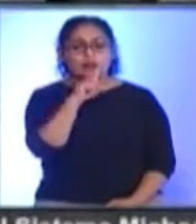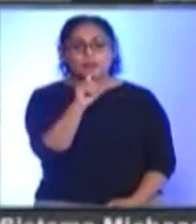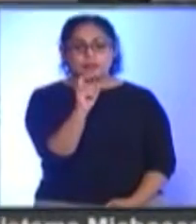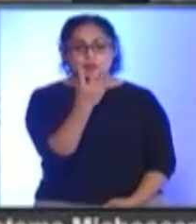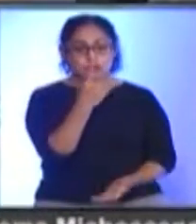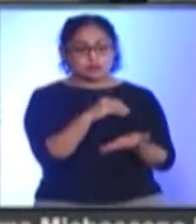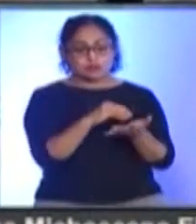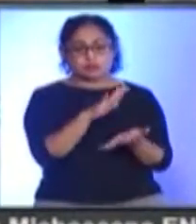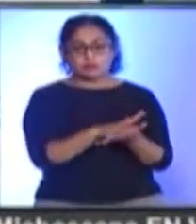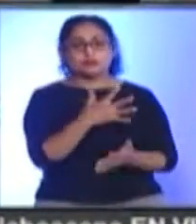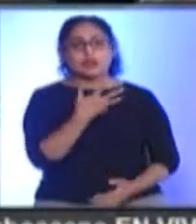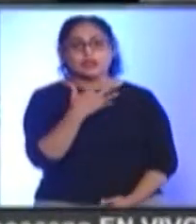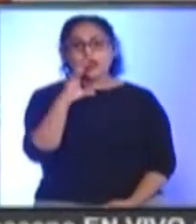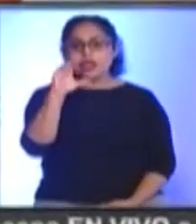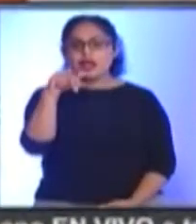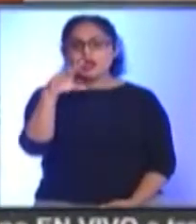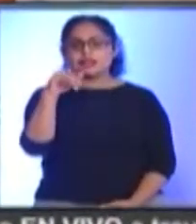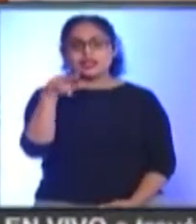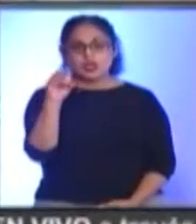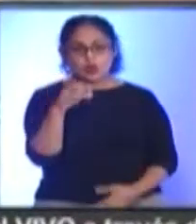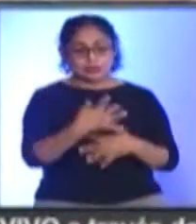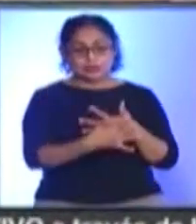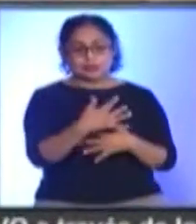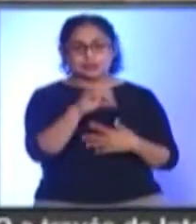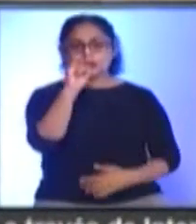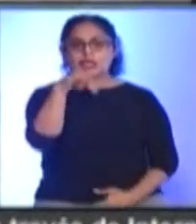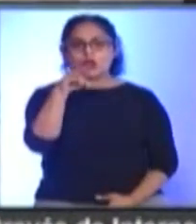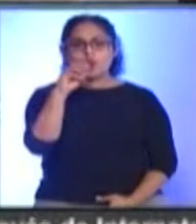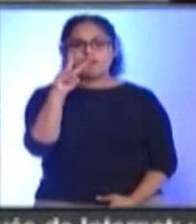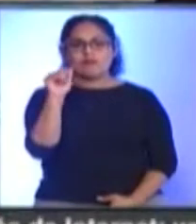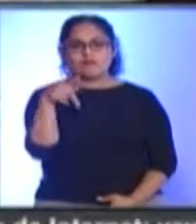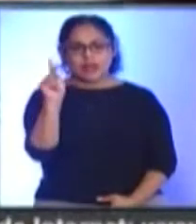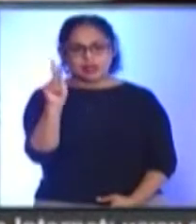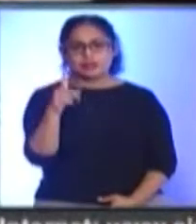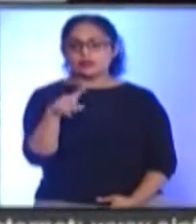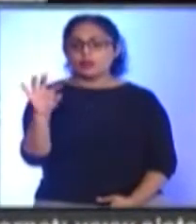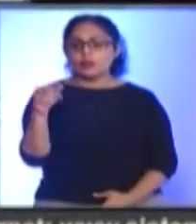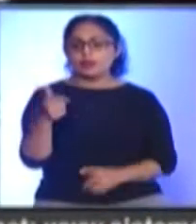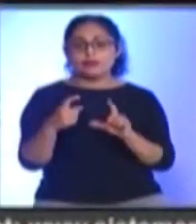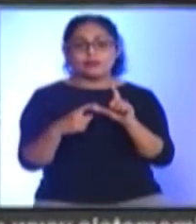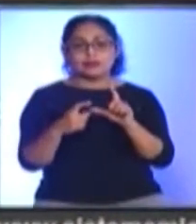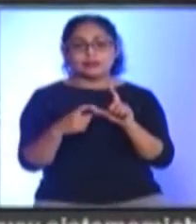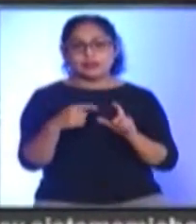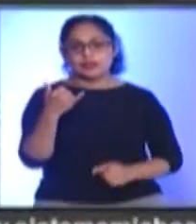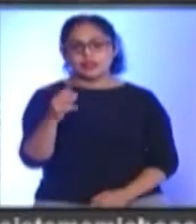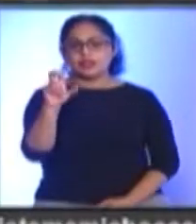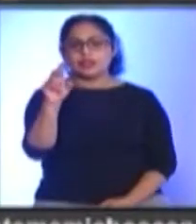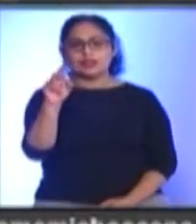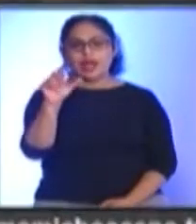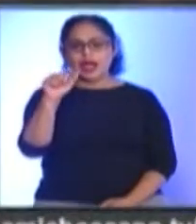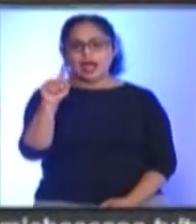Registrados Corresponden a CanSino Quince a Sinovac Ciento cuarenta seis a Pfizer Y treinta a AstraZeneca